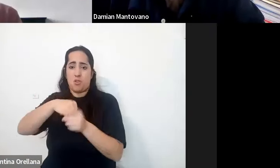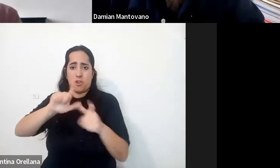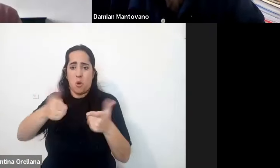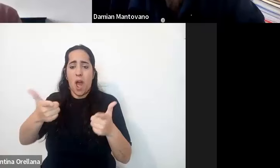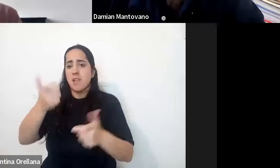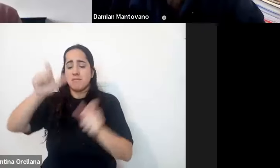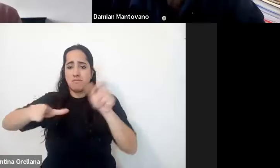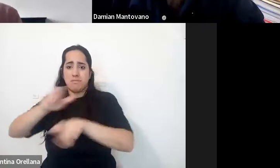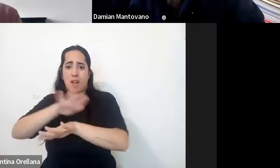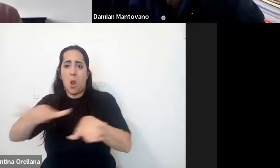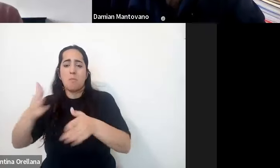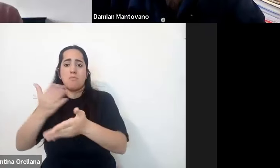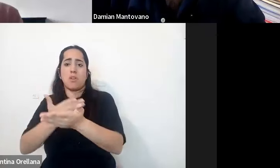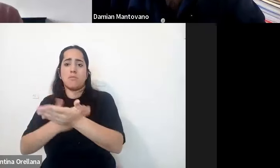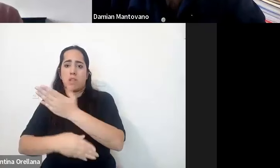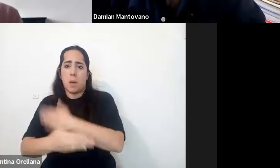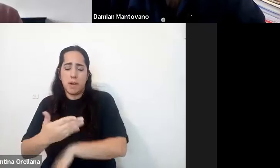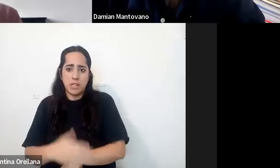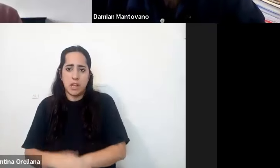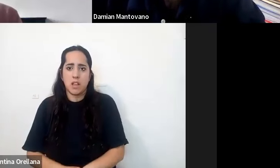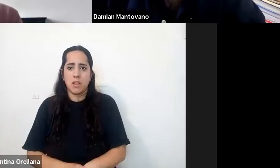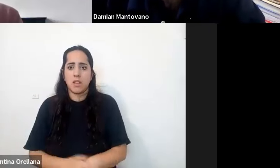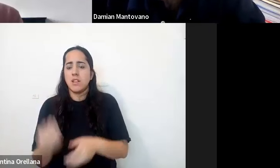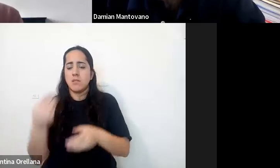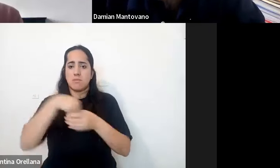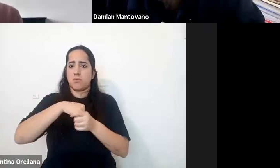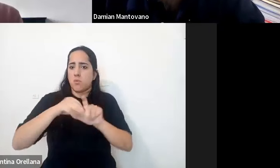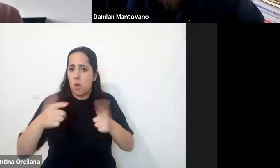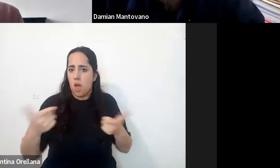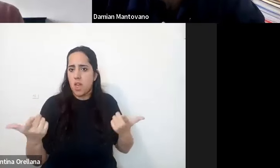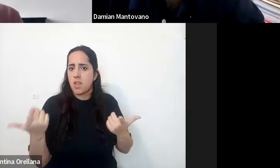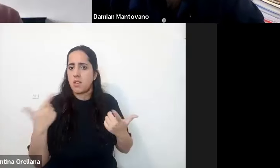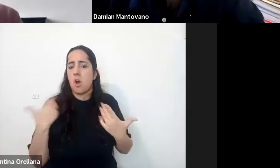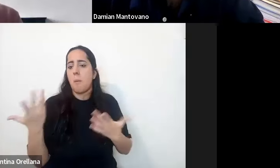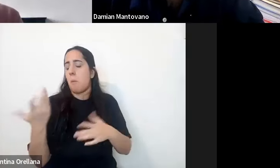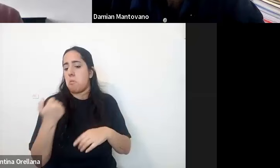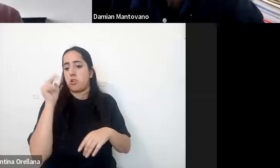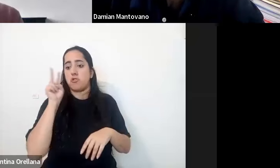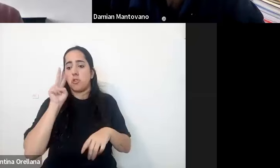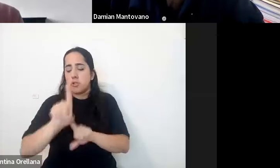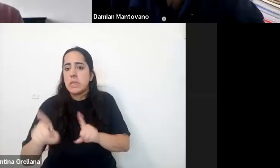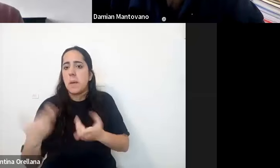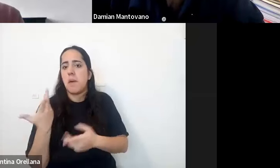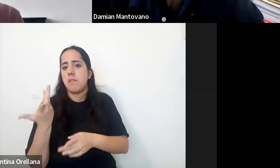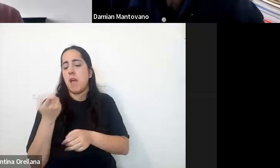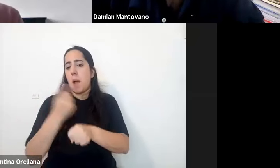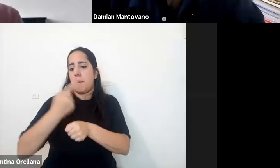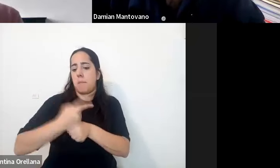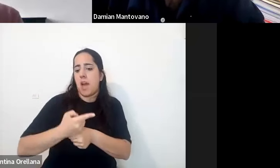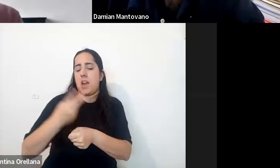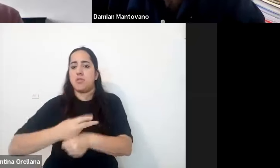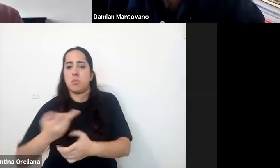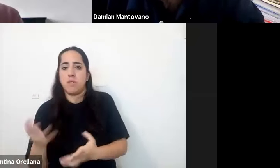porque no aparecen fuertemente en las formaciones docentes de escuela de nivel o porque hay escuelas que todavía cuesta